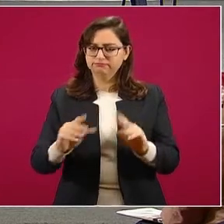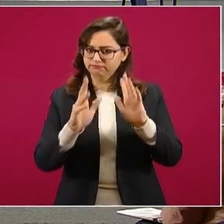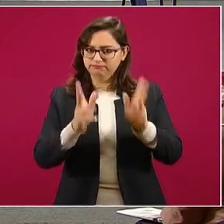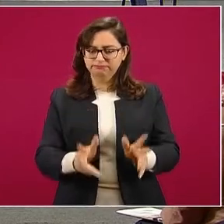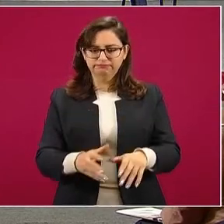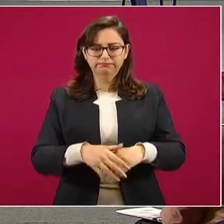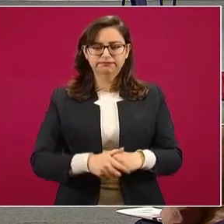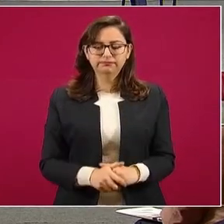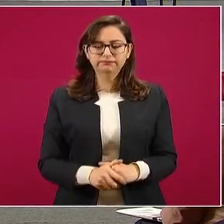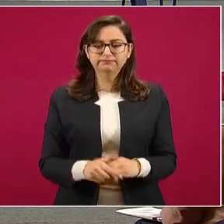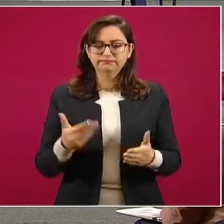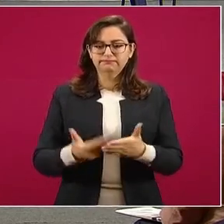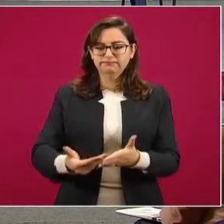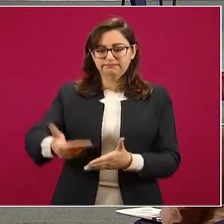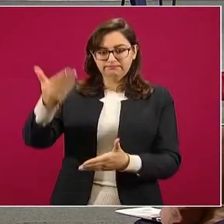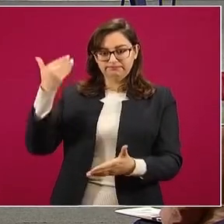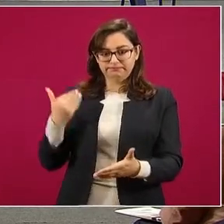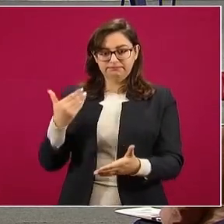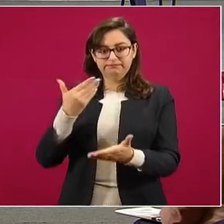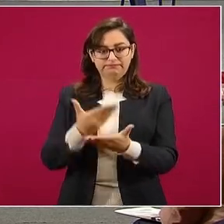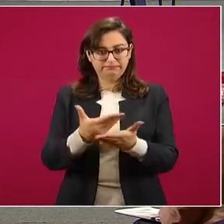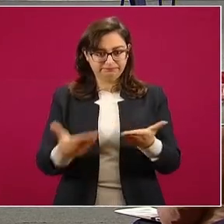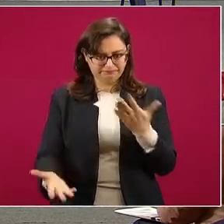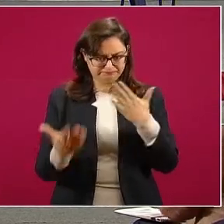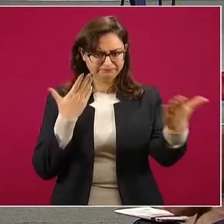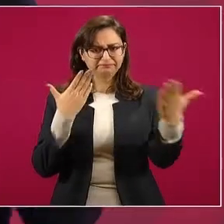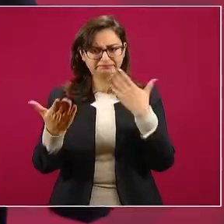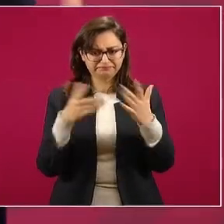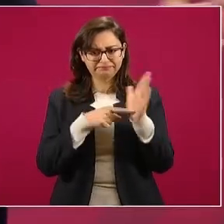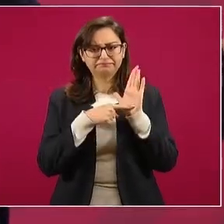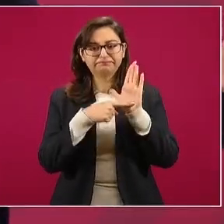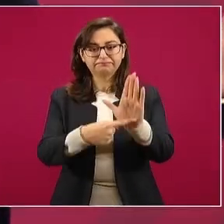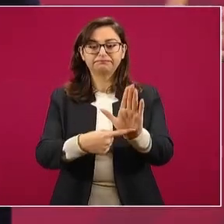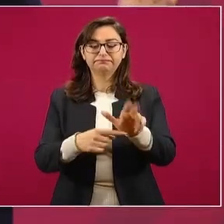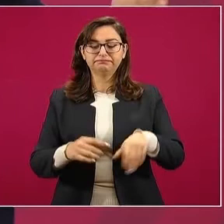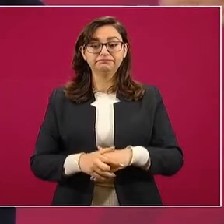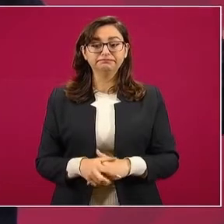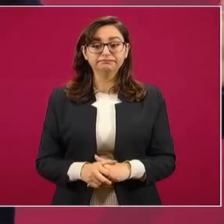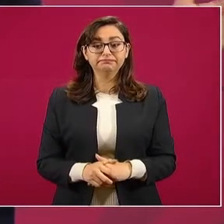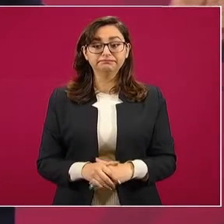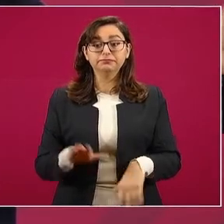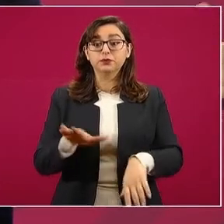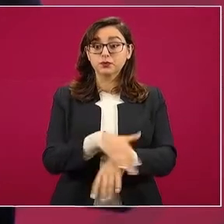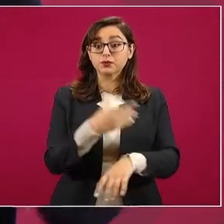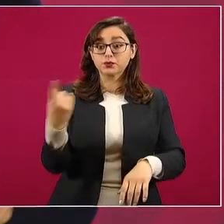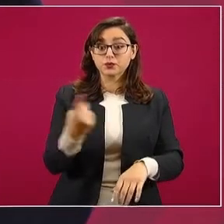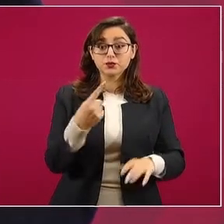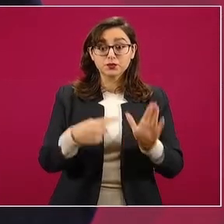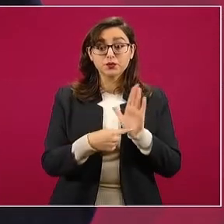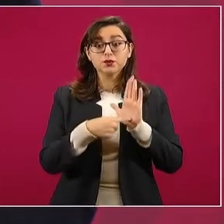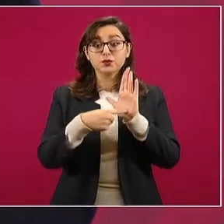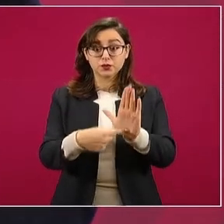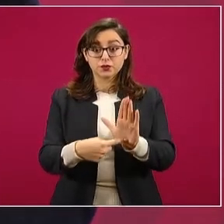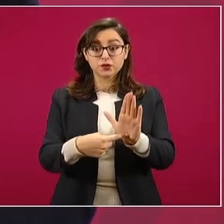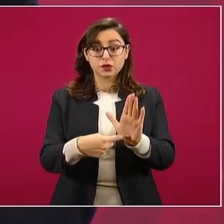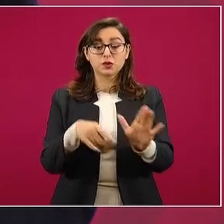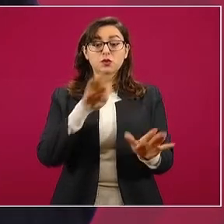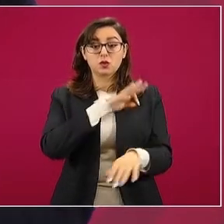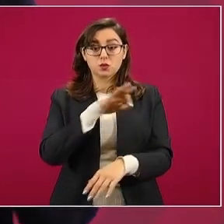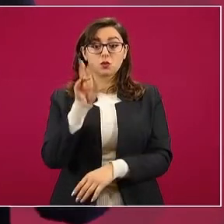antes y ahora, porque este es un indicador que ayuda